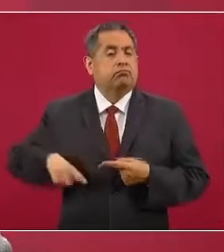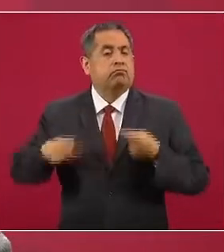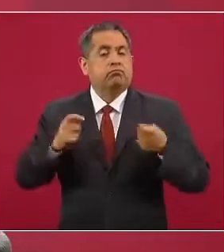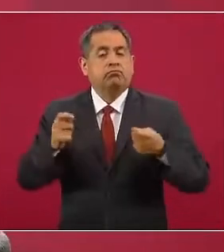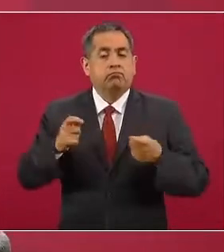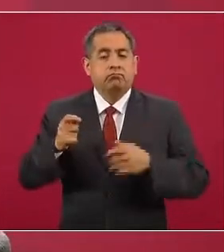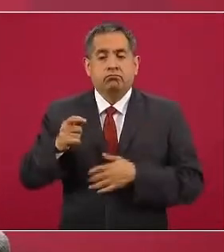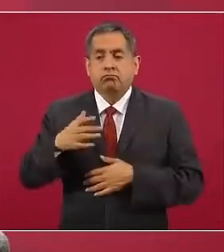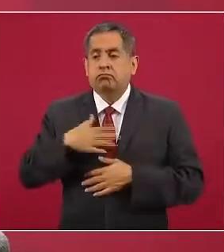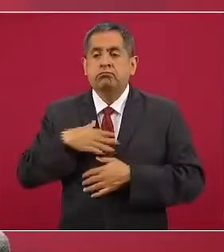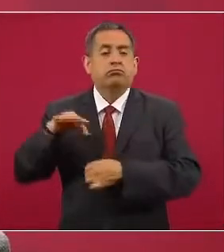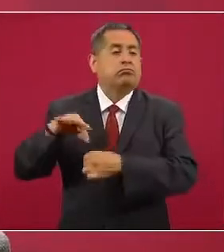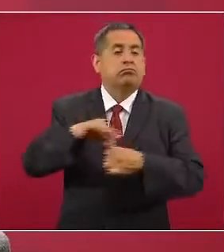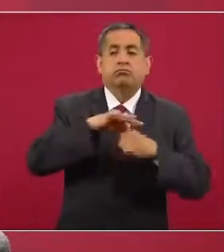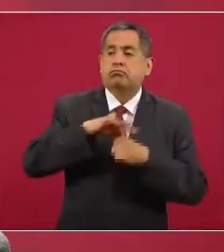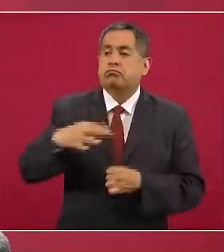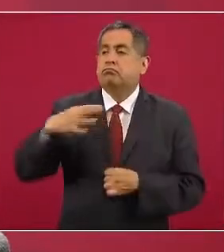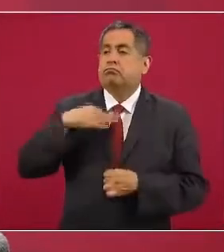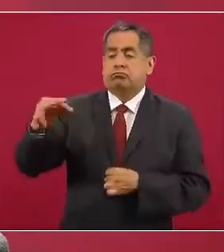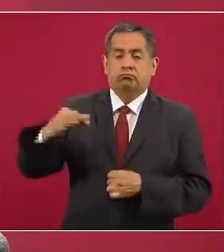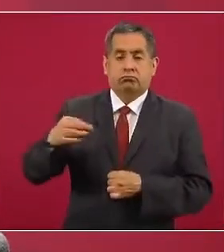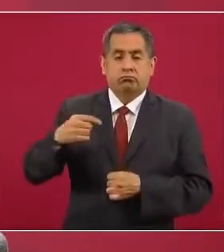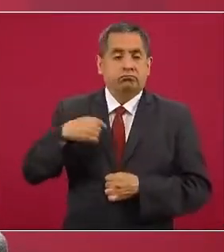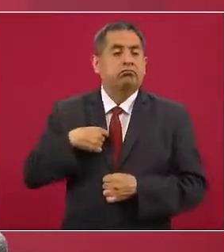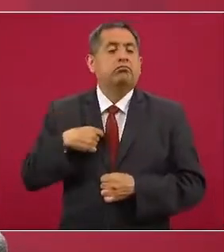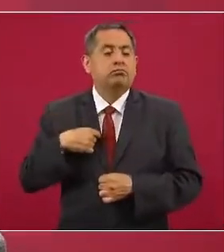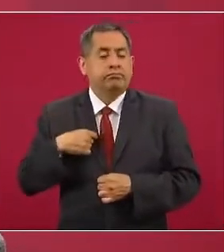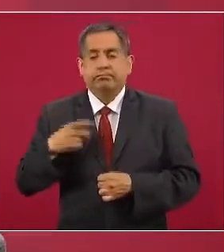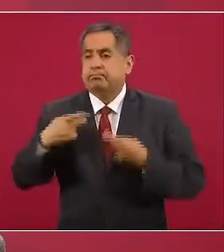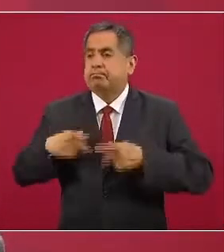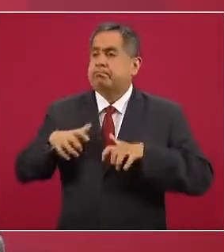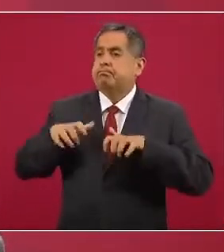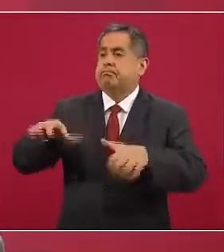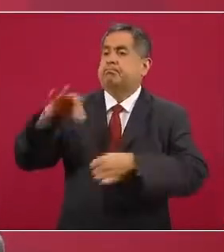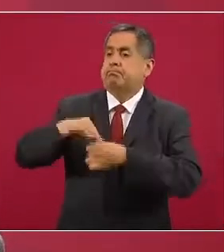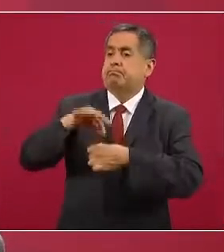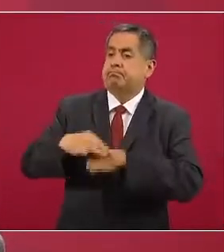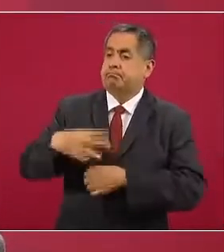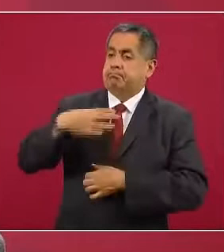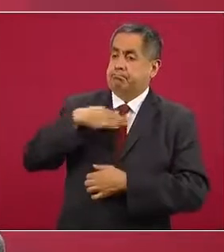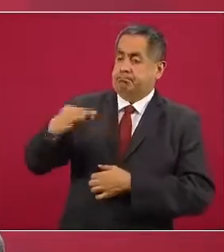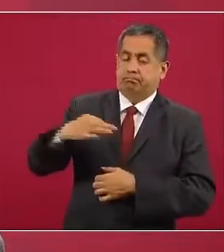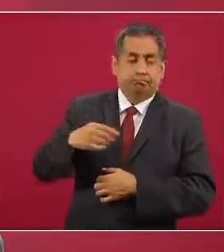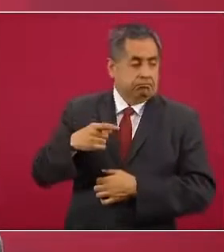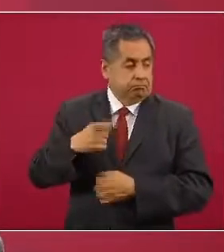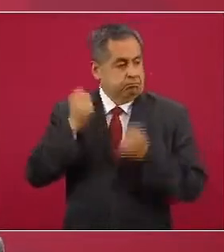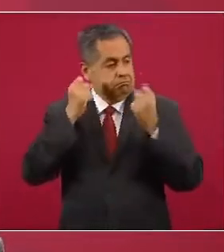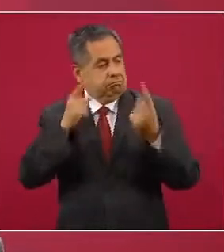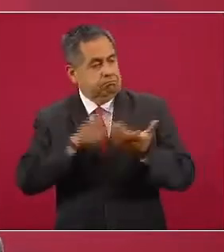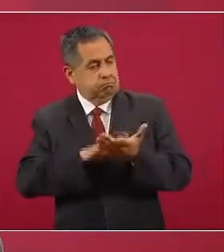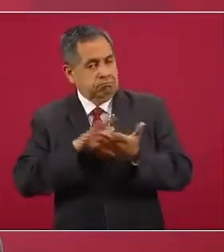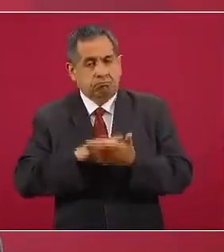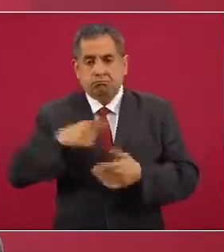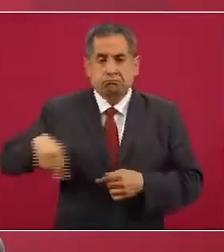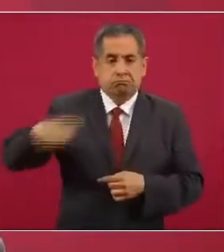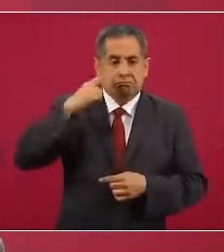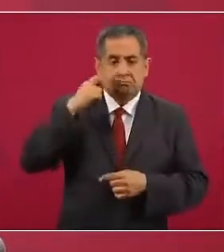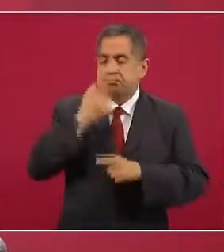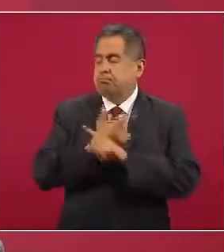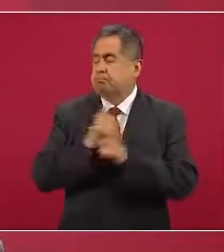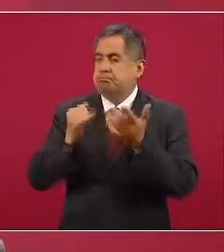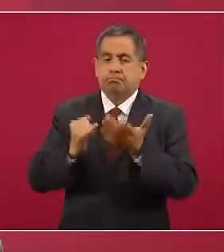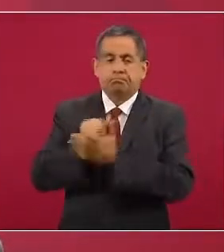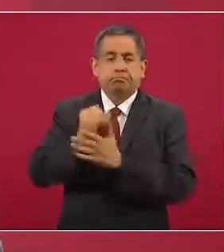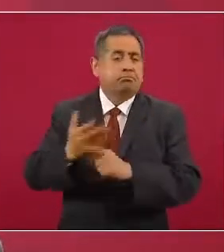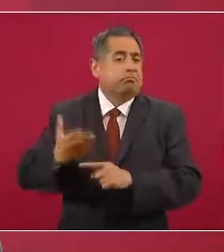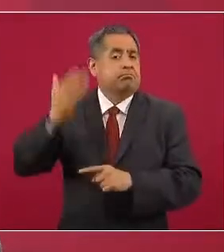impuesto nos eligió el pueblo de manera libre, de manera democrática, como